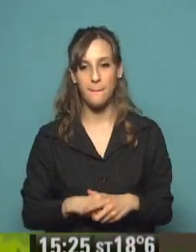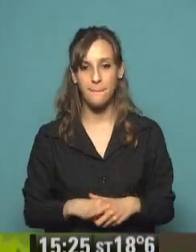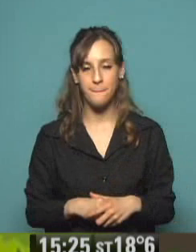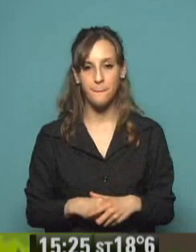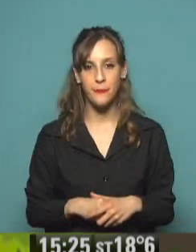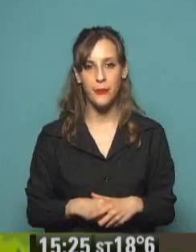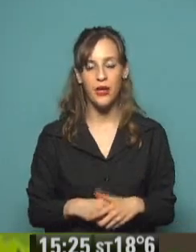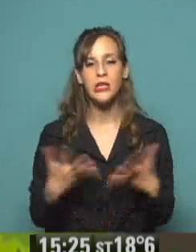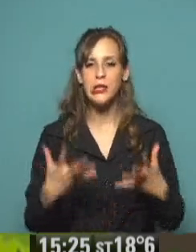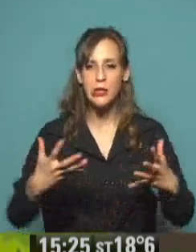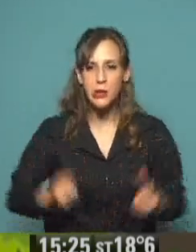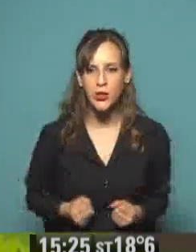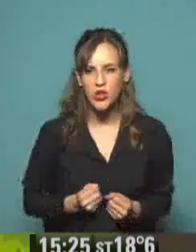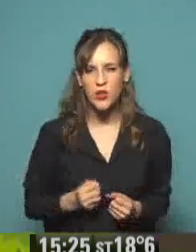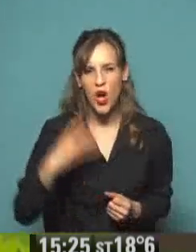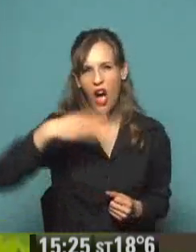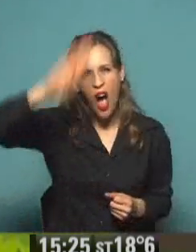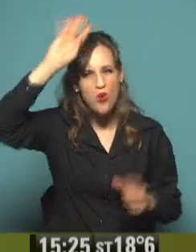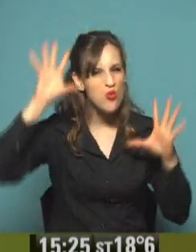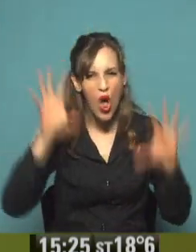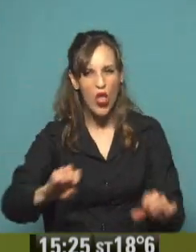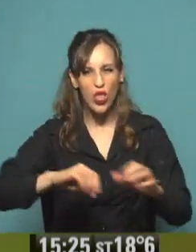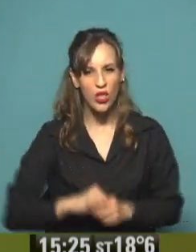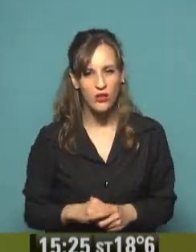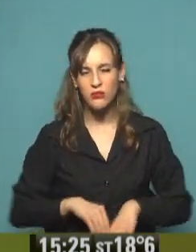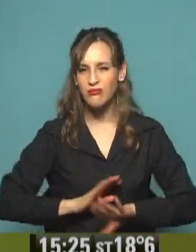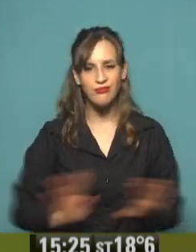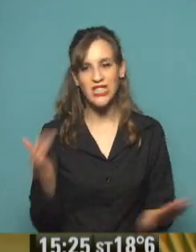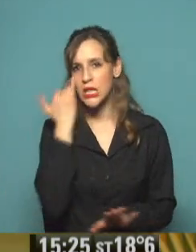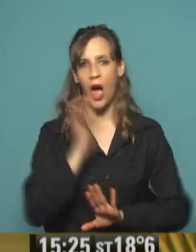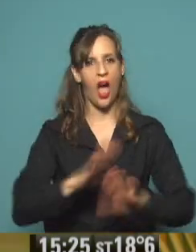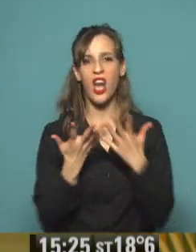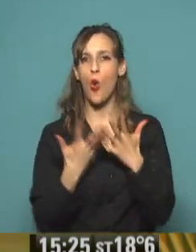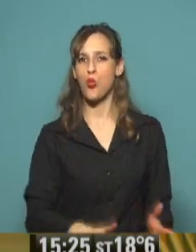¡Ay, malditos gauchos! ¡Retirada! ¡Retirada!